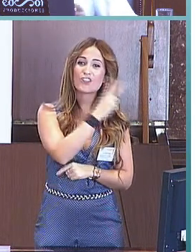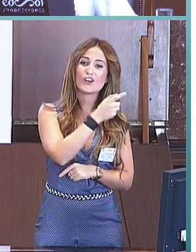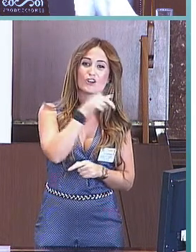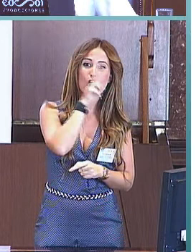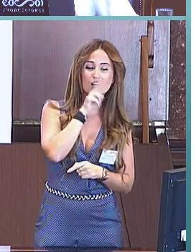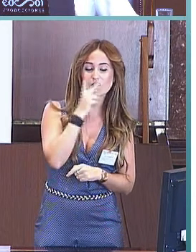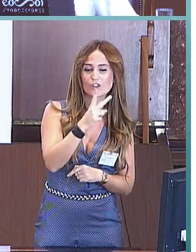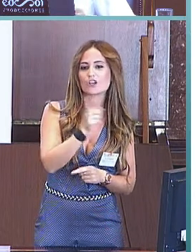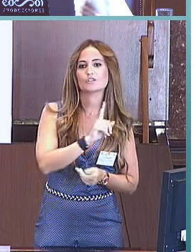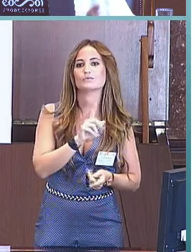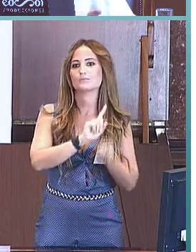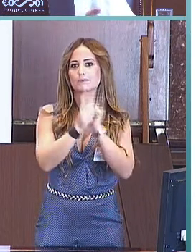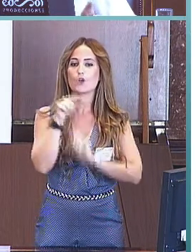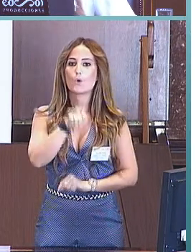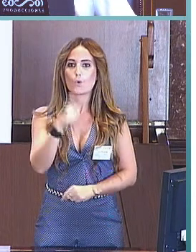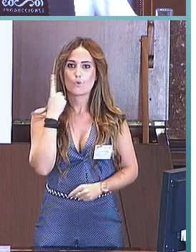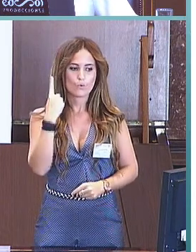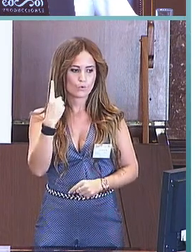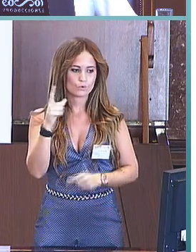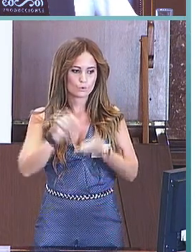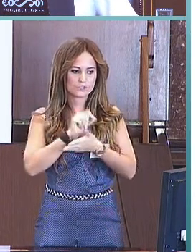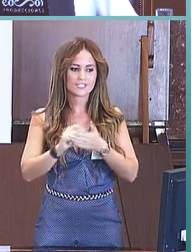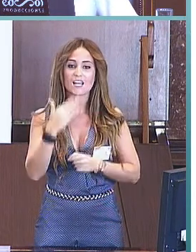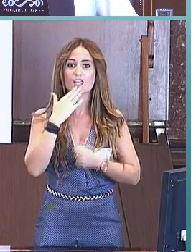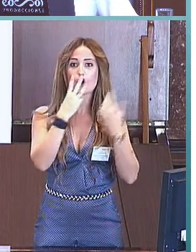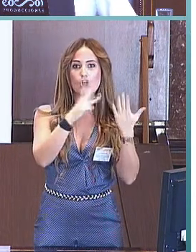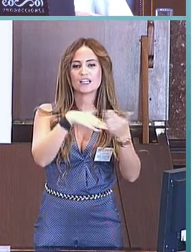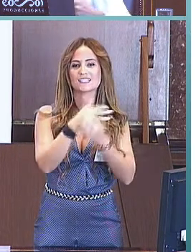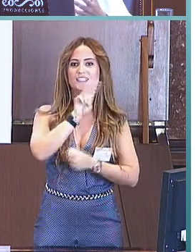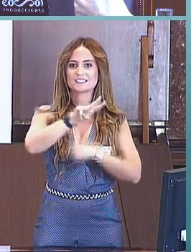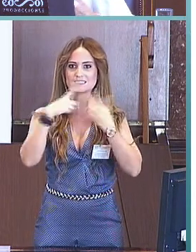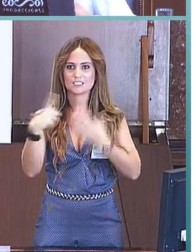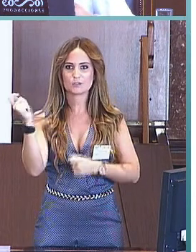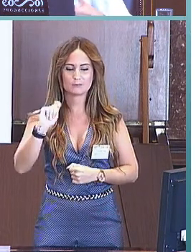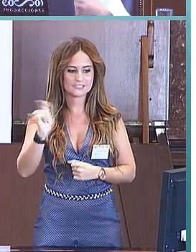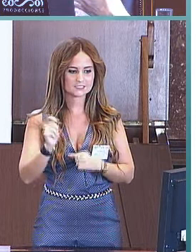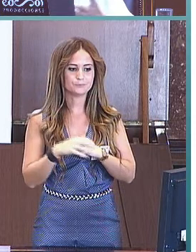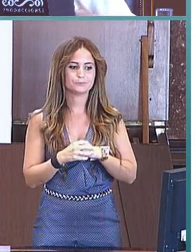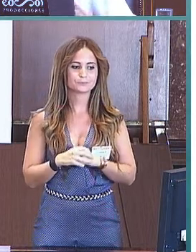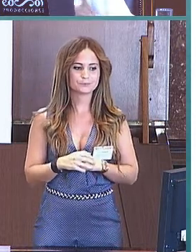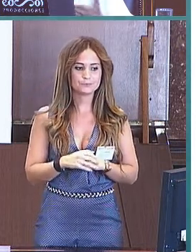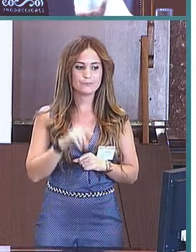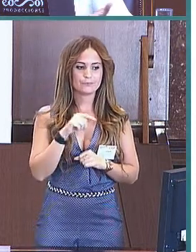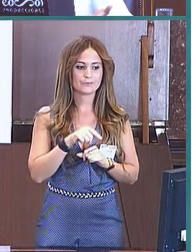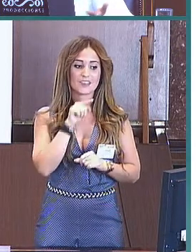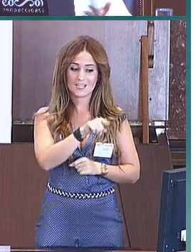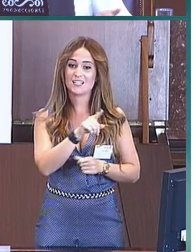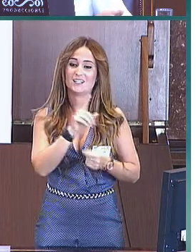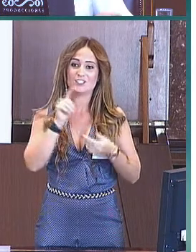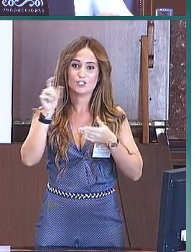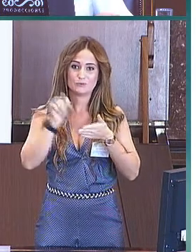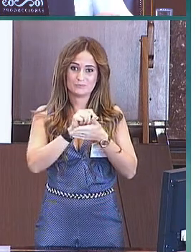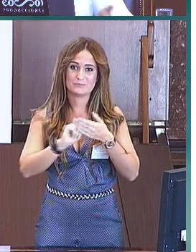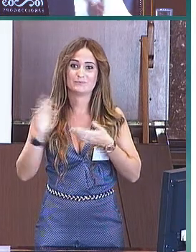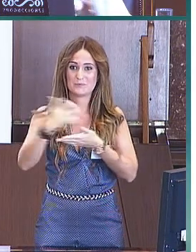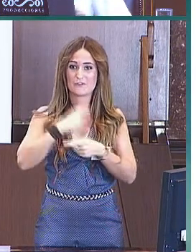uno solo que abarca la edad de 8 a 36 meses y en él se va recogiendo de forma paralela a